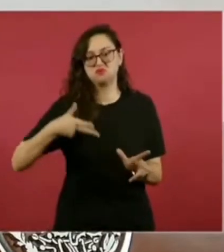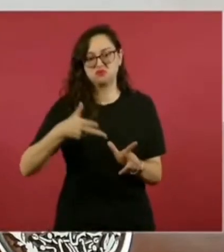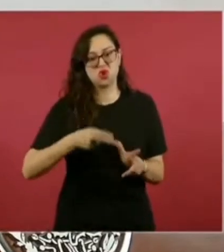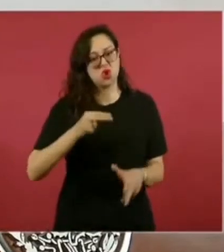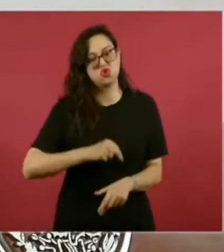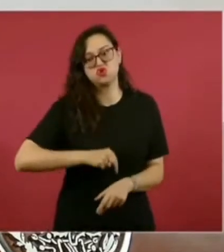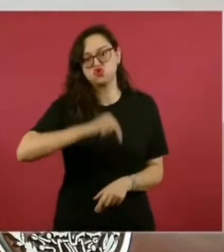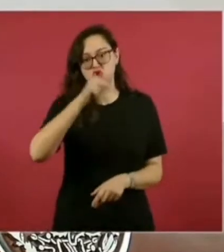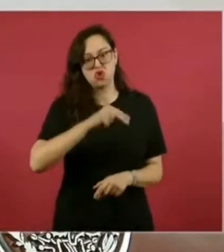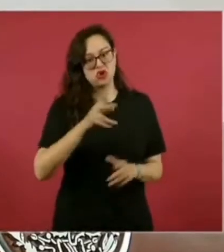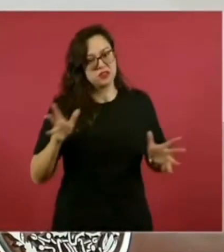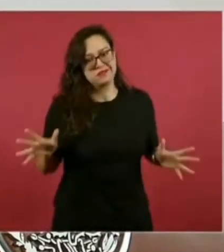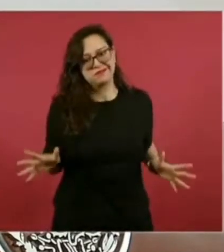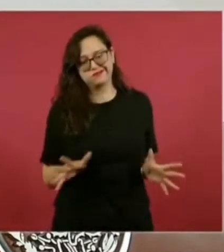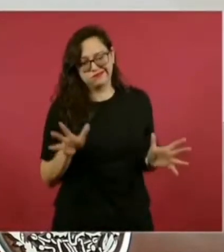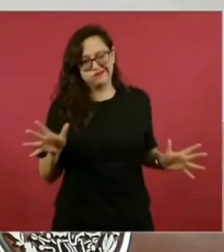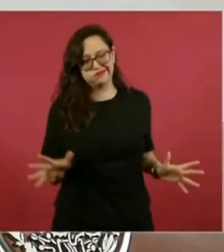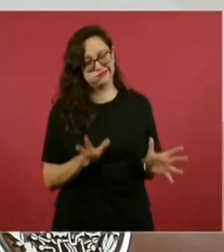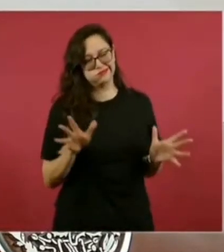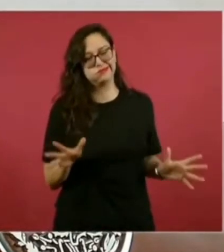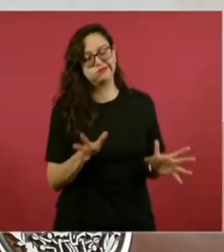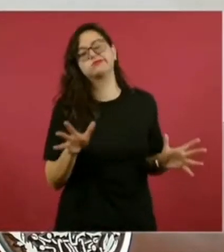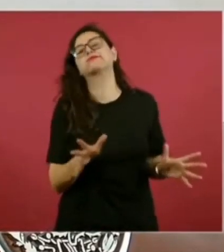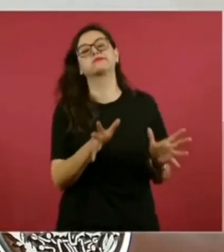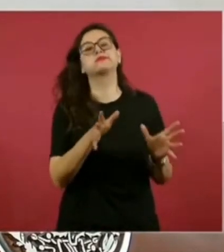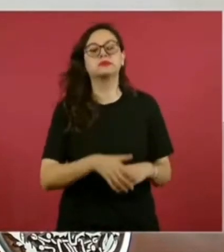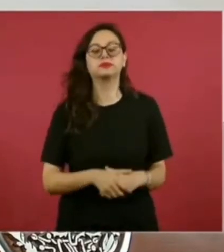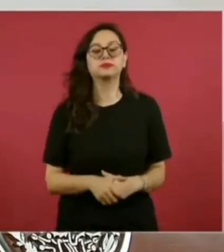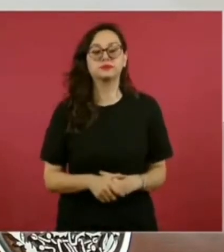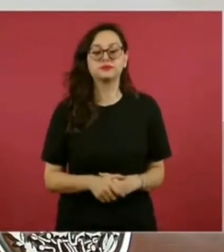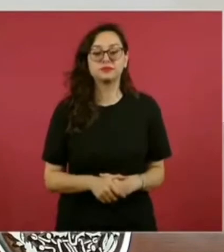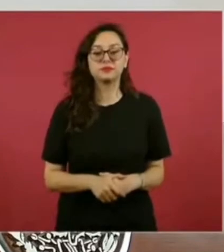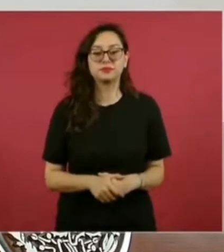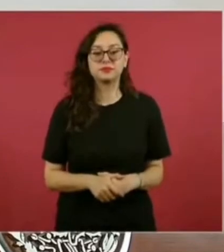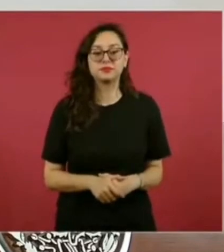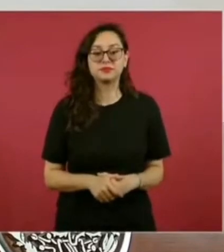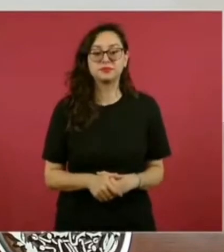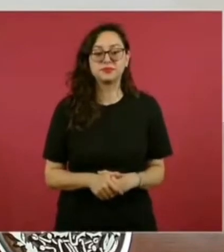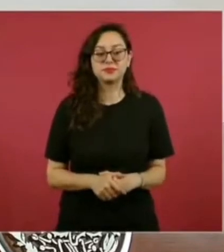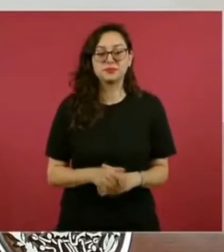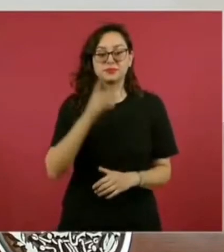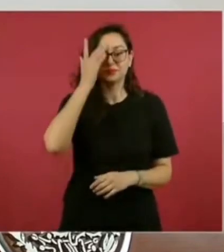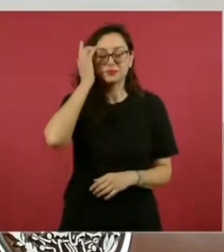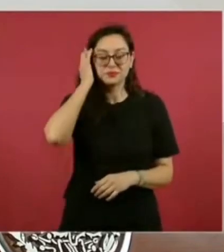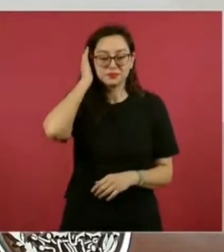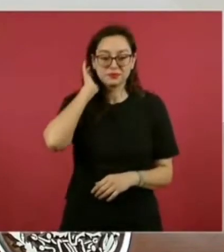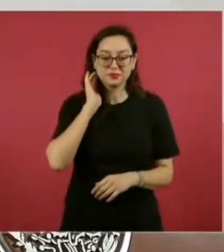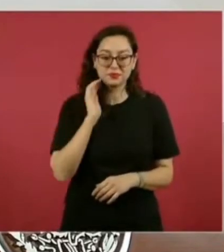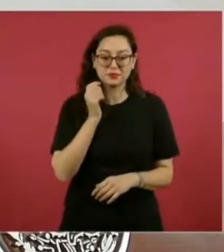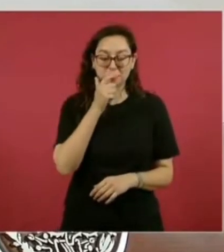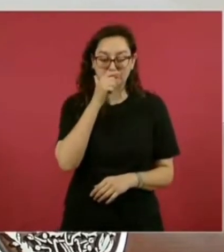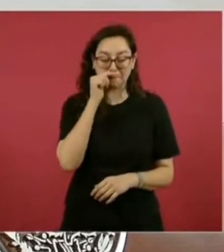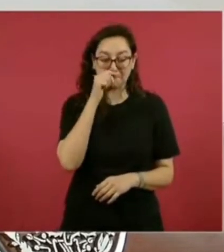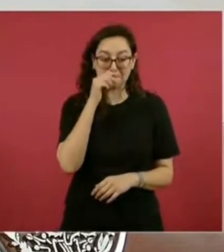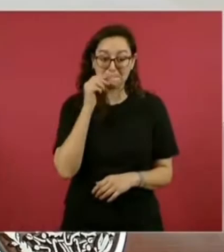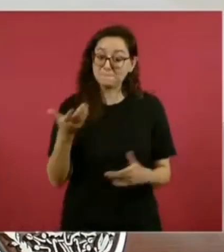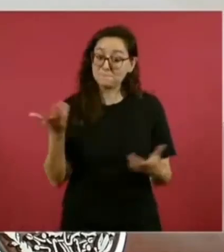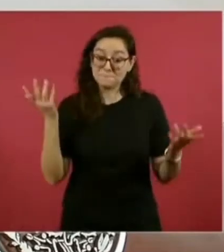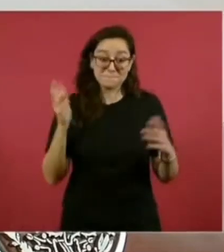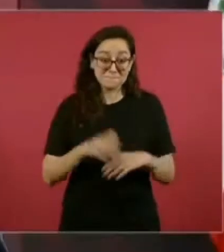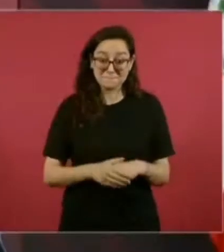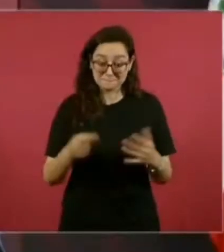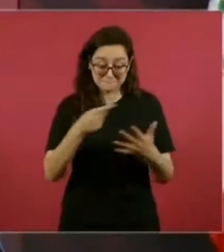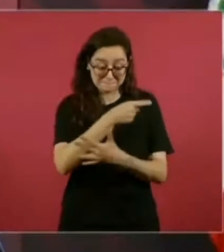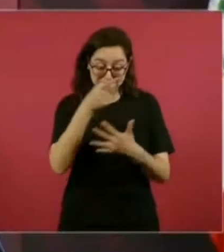trenes de pasajeros hacia el norte. Bueno, tiene un buen